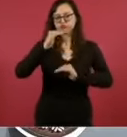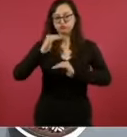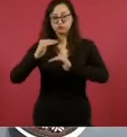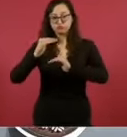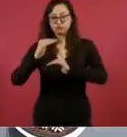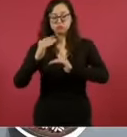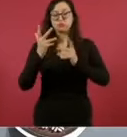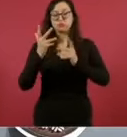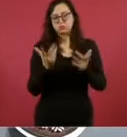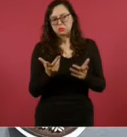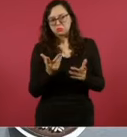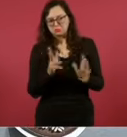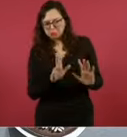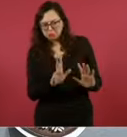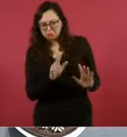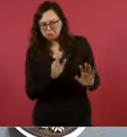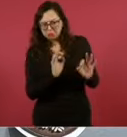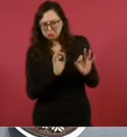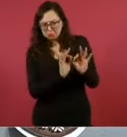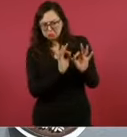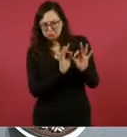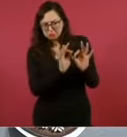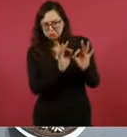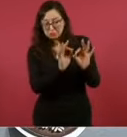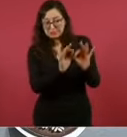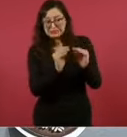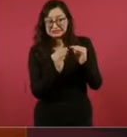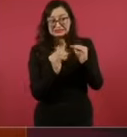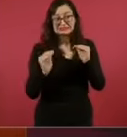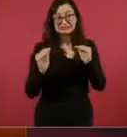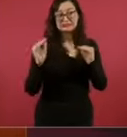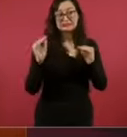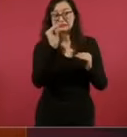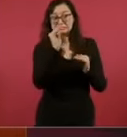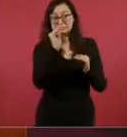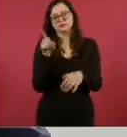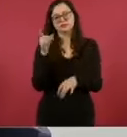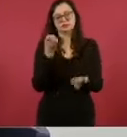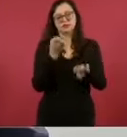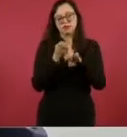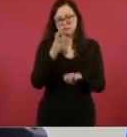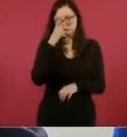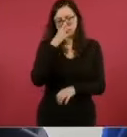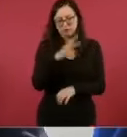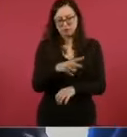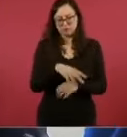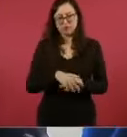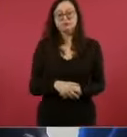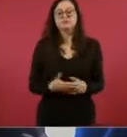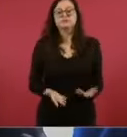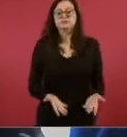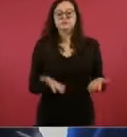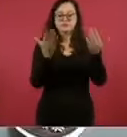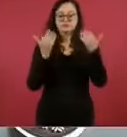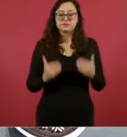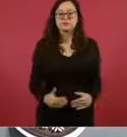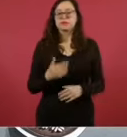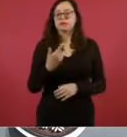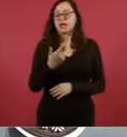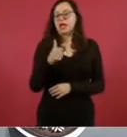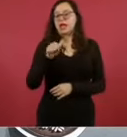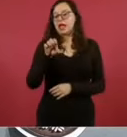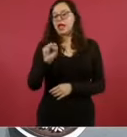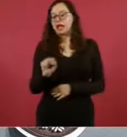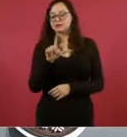pero desde luego cumpliendo con los compromisos marcados por esta administración. El quién es quién en los precios del gas LP,